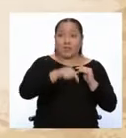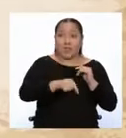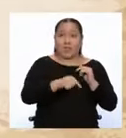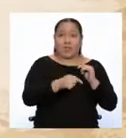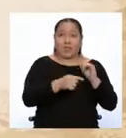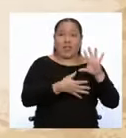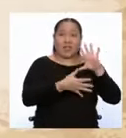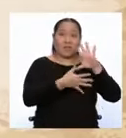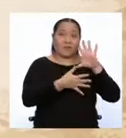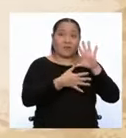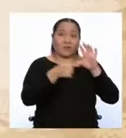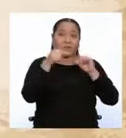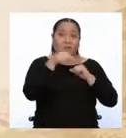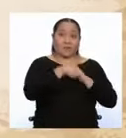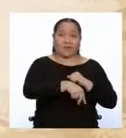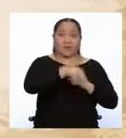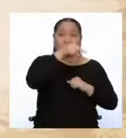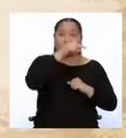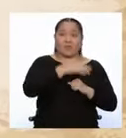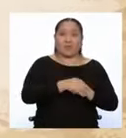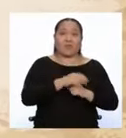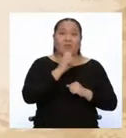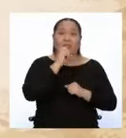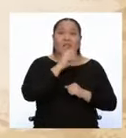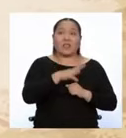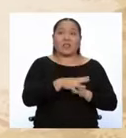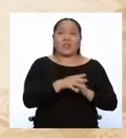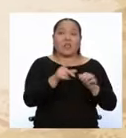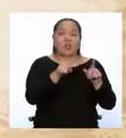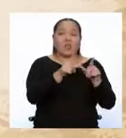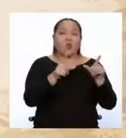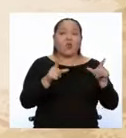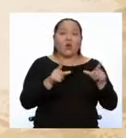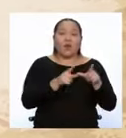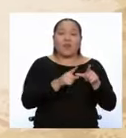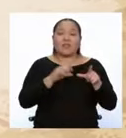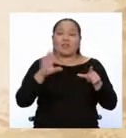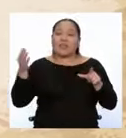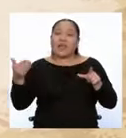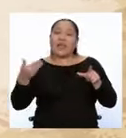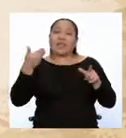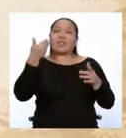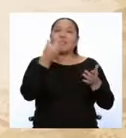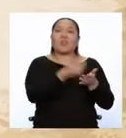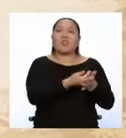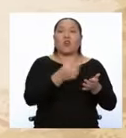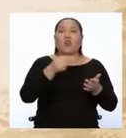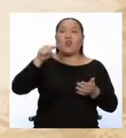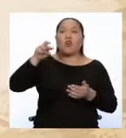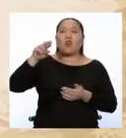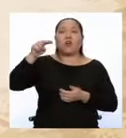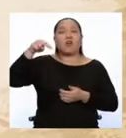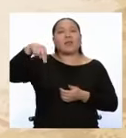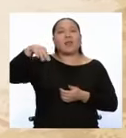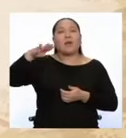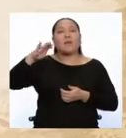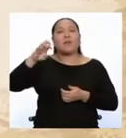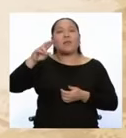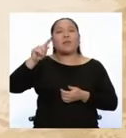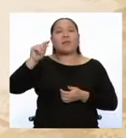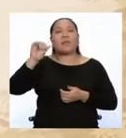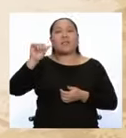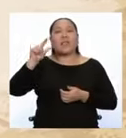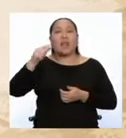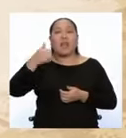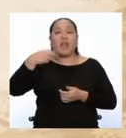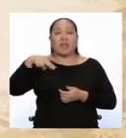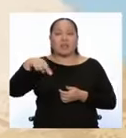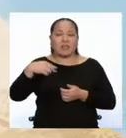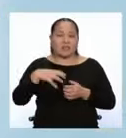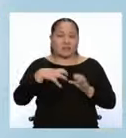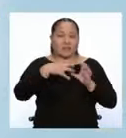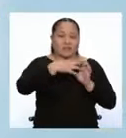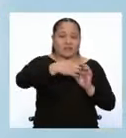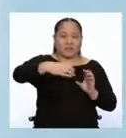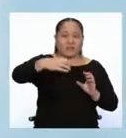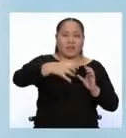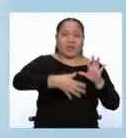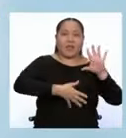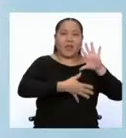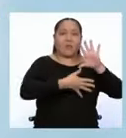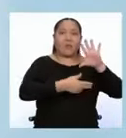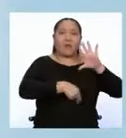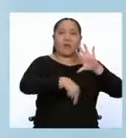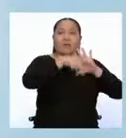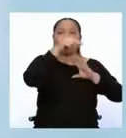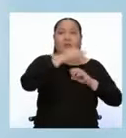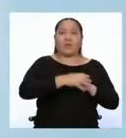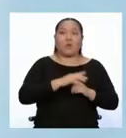que se ha dado históricamente a los territorios que colonizó el reino de Gran Bretaña en la costa atlántica de América del Norte. Los